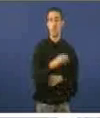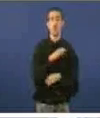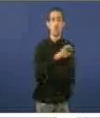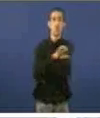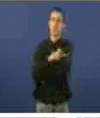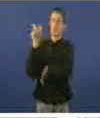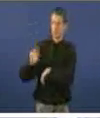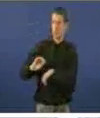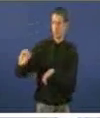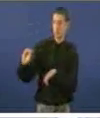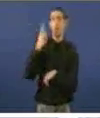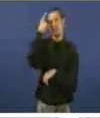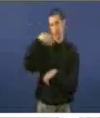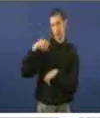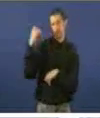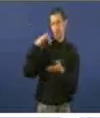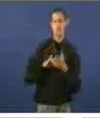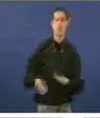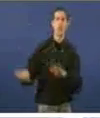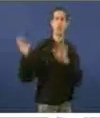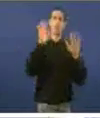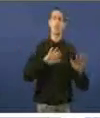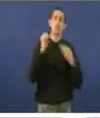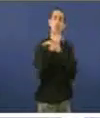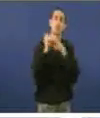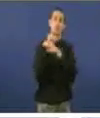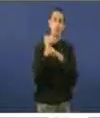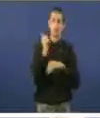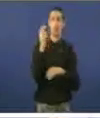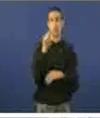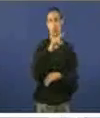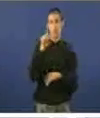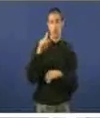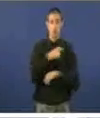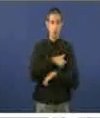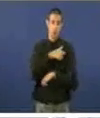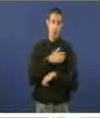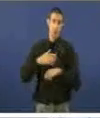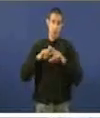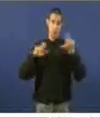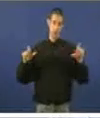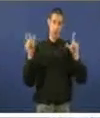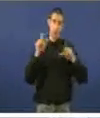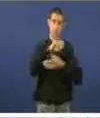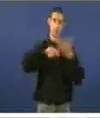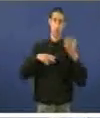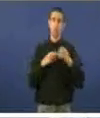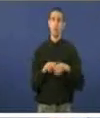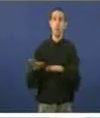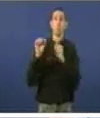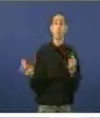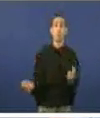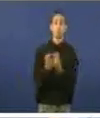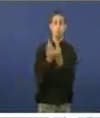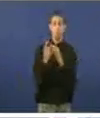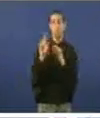Como é conhecido, ao pasado día 10 de outubro, o Comité Interempresas da CRTVG convocou unha folga no xeo da